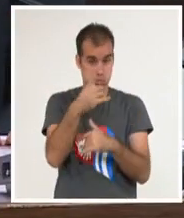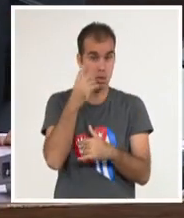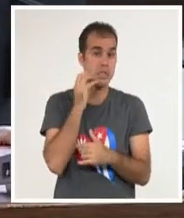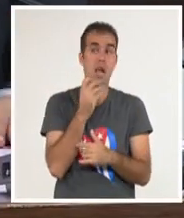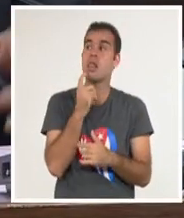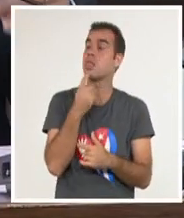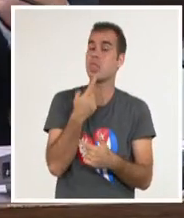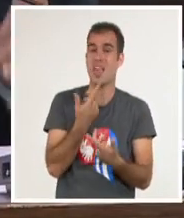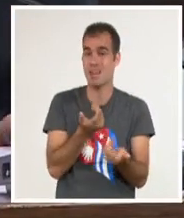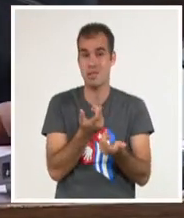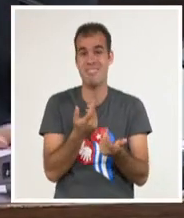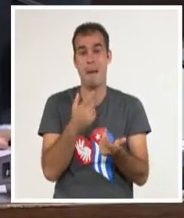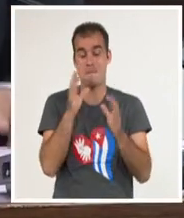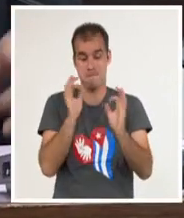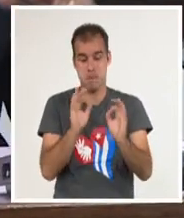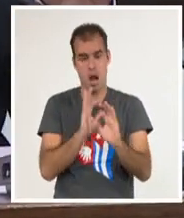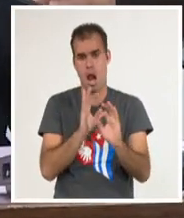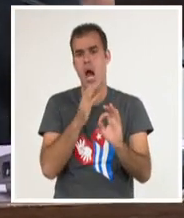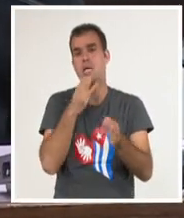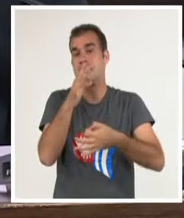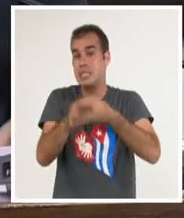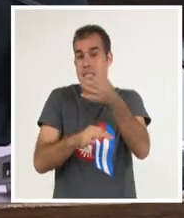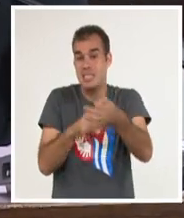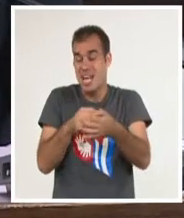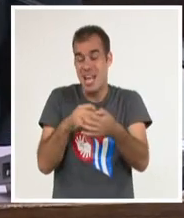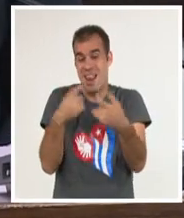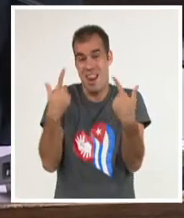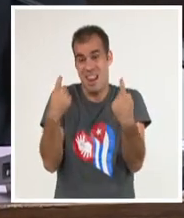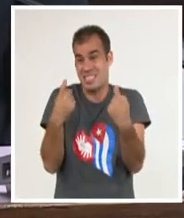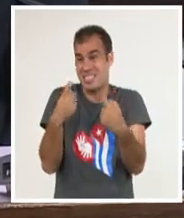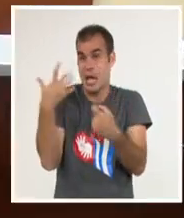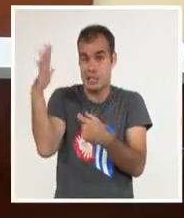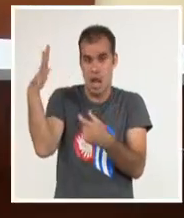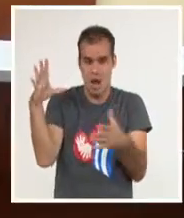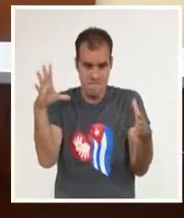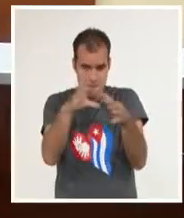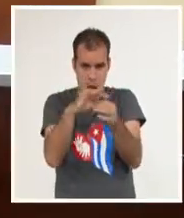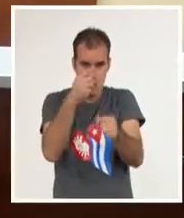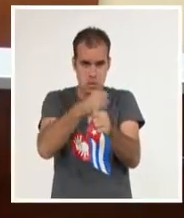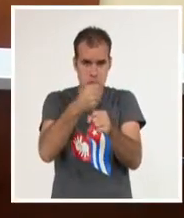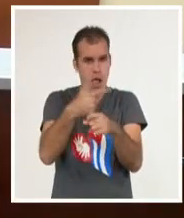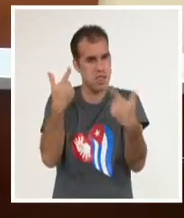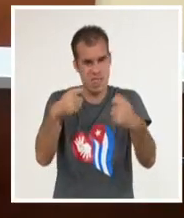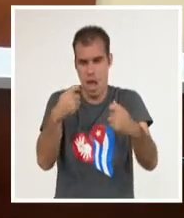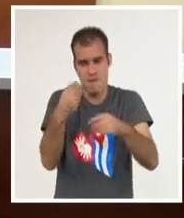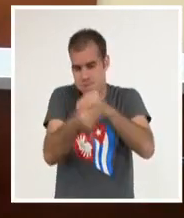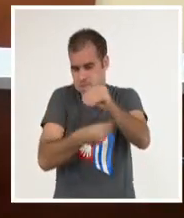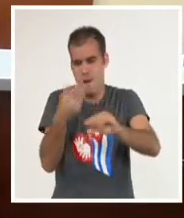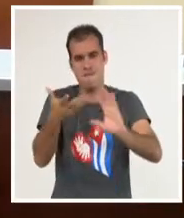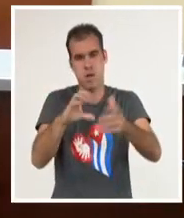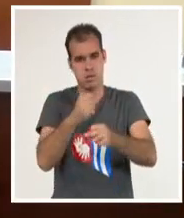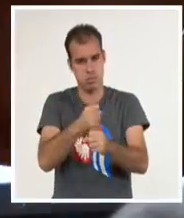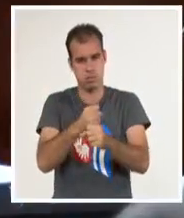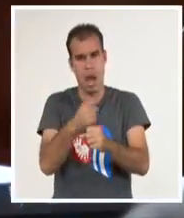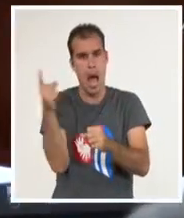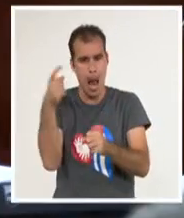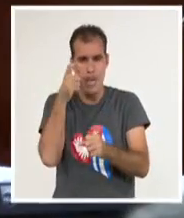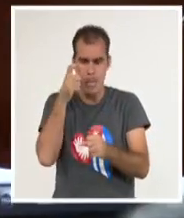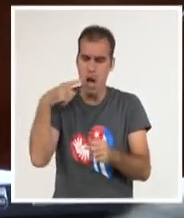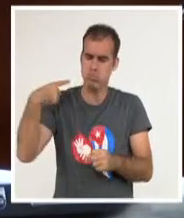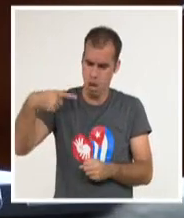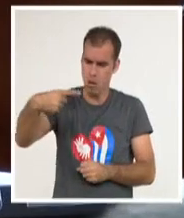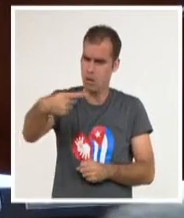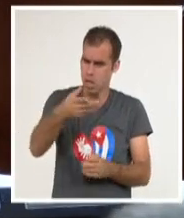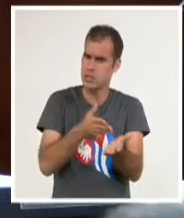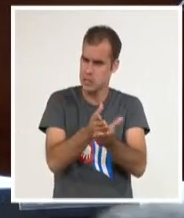para revertir esta situación la inversión extranjera necesita una transformación profunda. Con ese fin anunció que chequeará periódicamente este tema